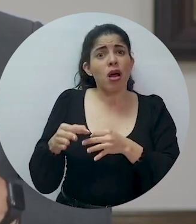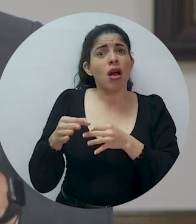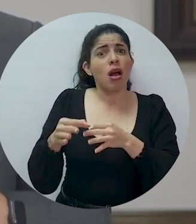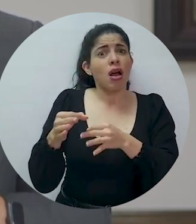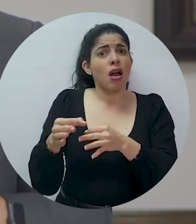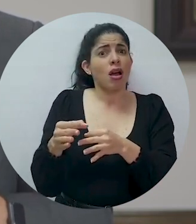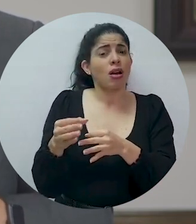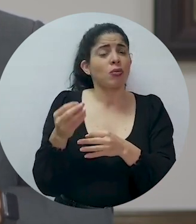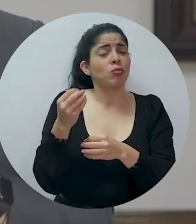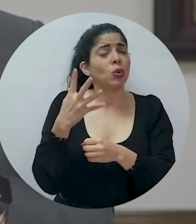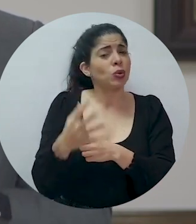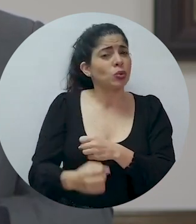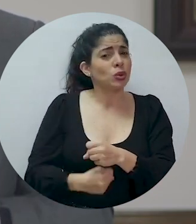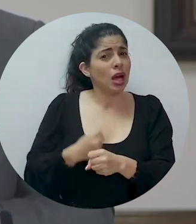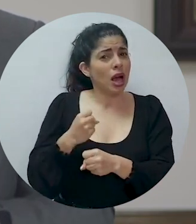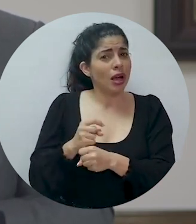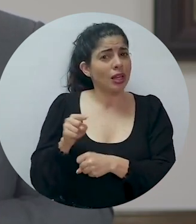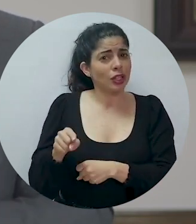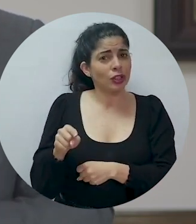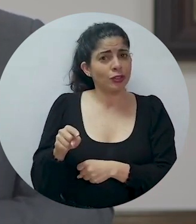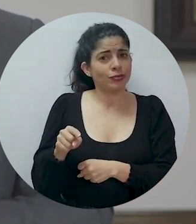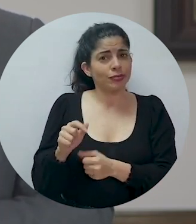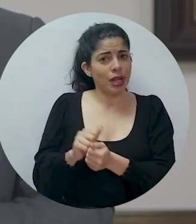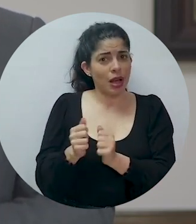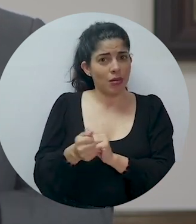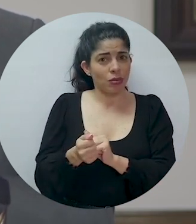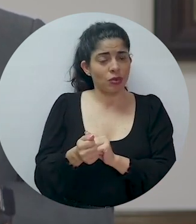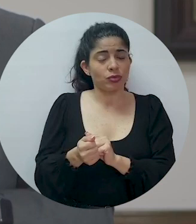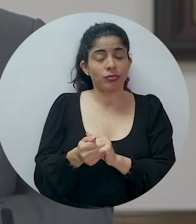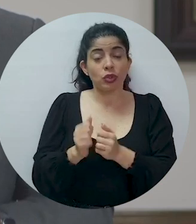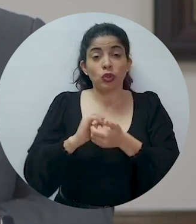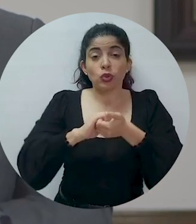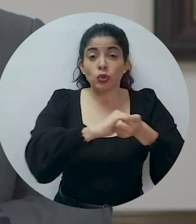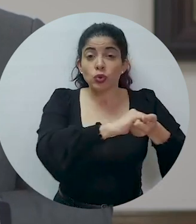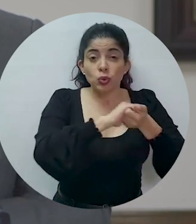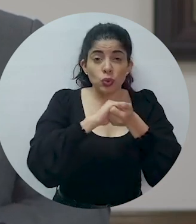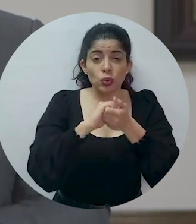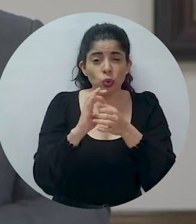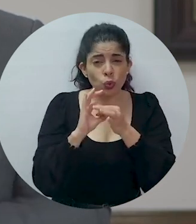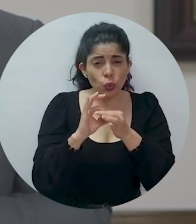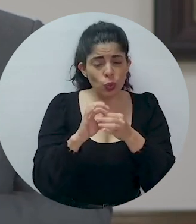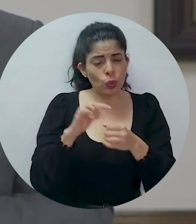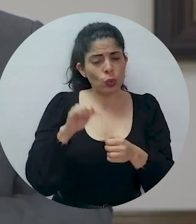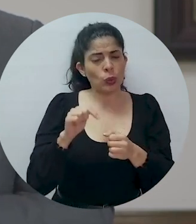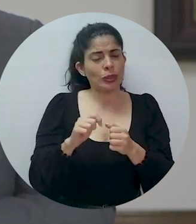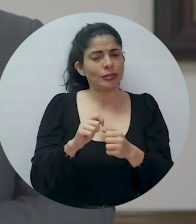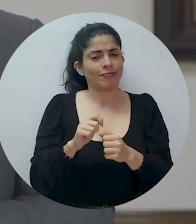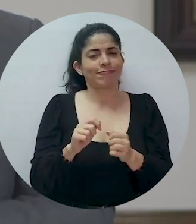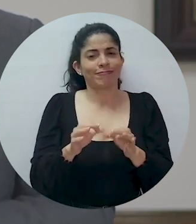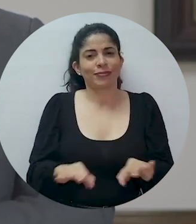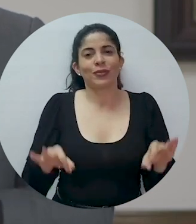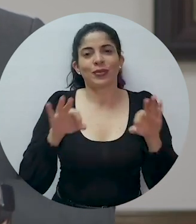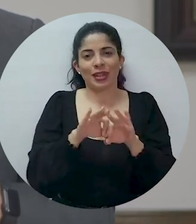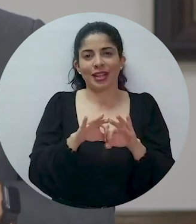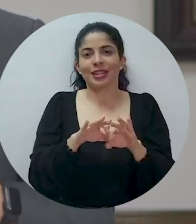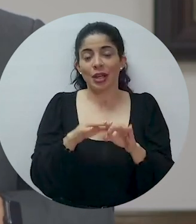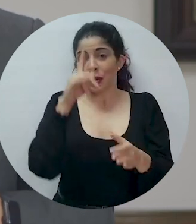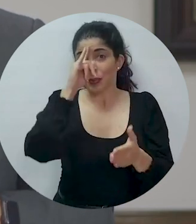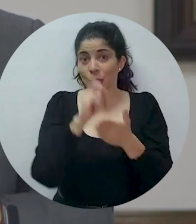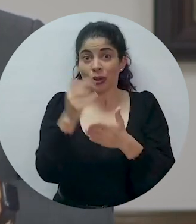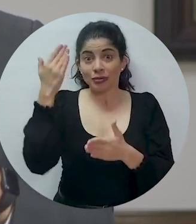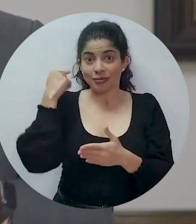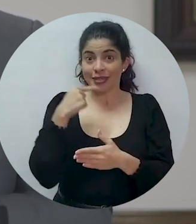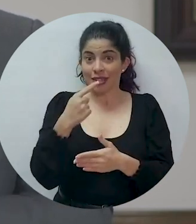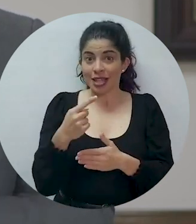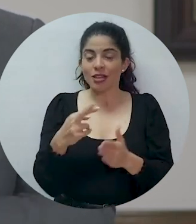esperado por muchos, muchos años. Solidaridad y unión son la clave. Por eso he